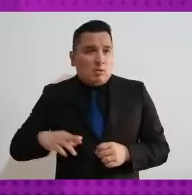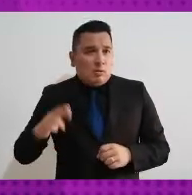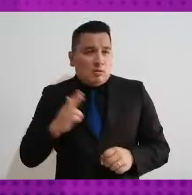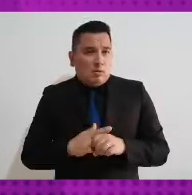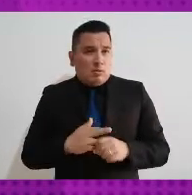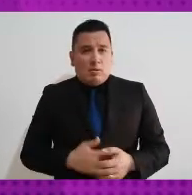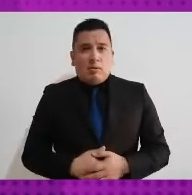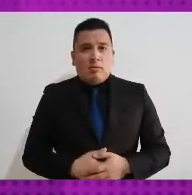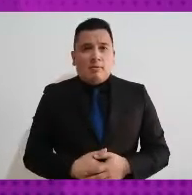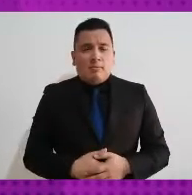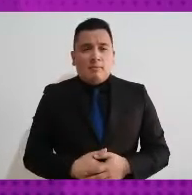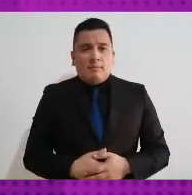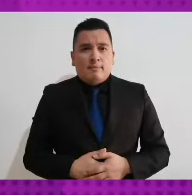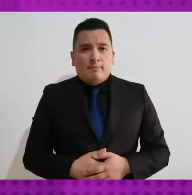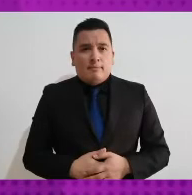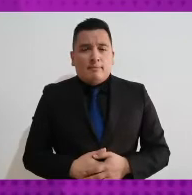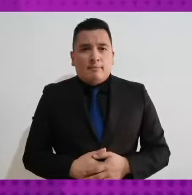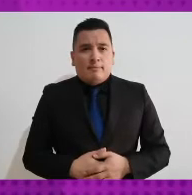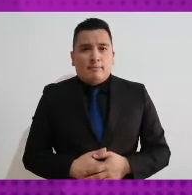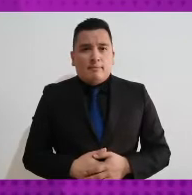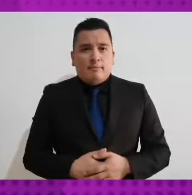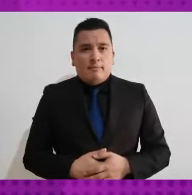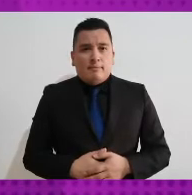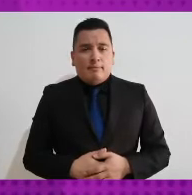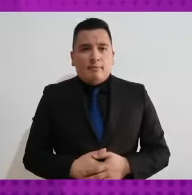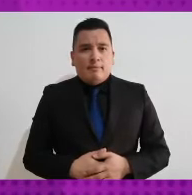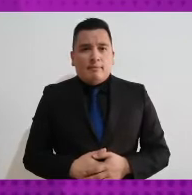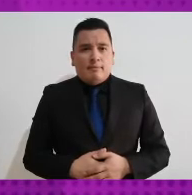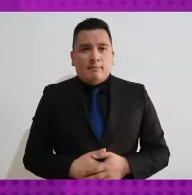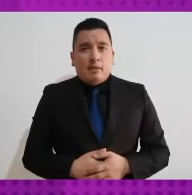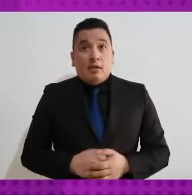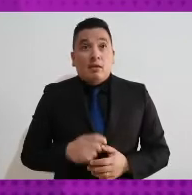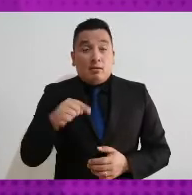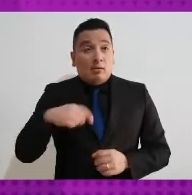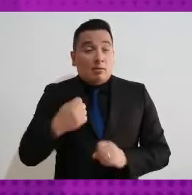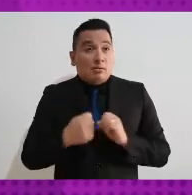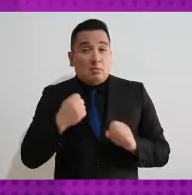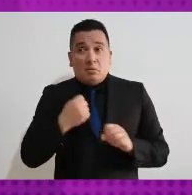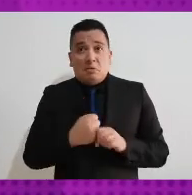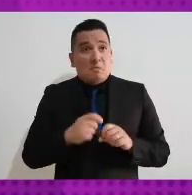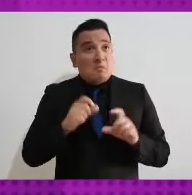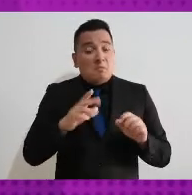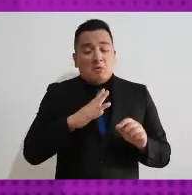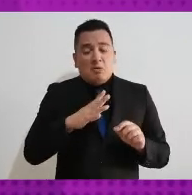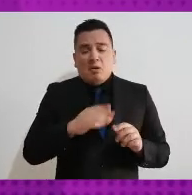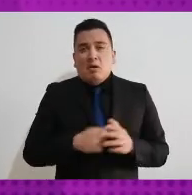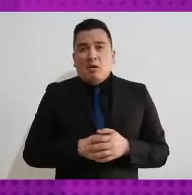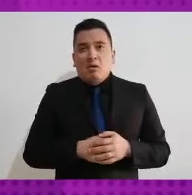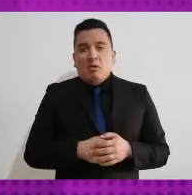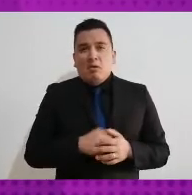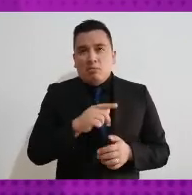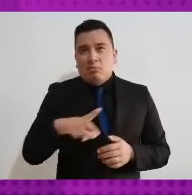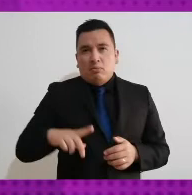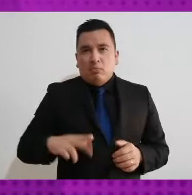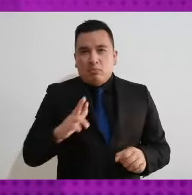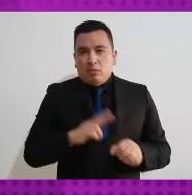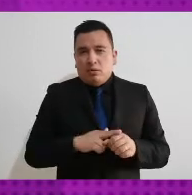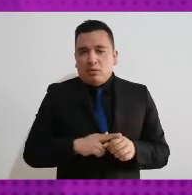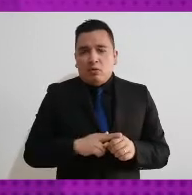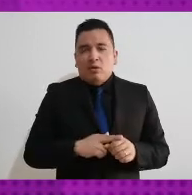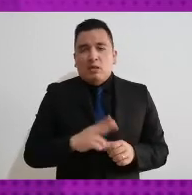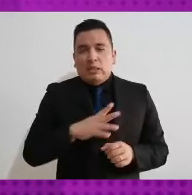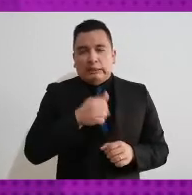cargos públicos de las gubernaturas y esto se está replicando también este año en las 6 entidades que van a renovar